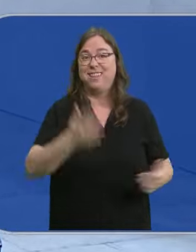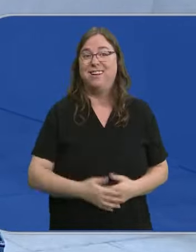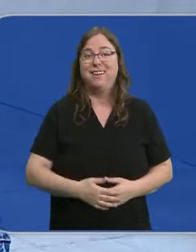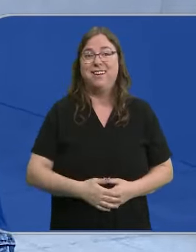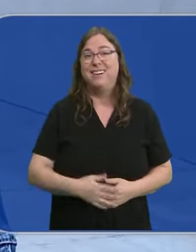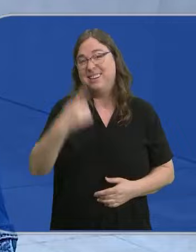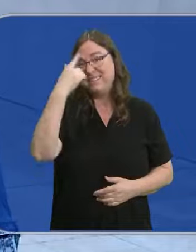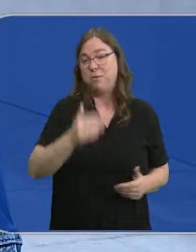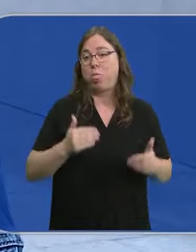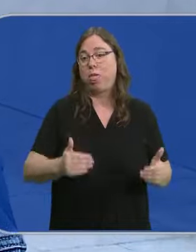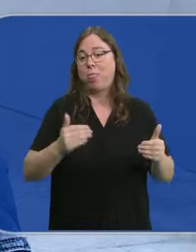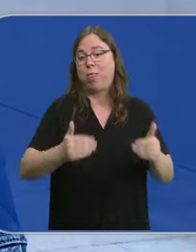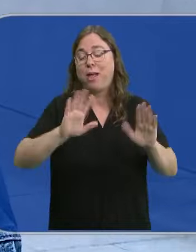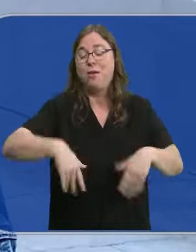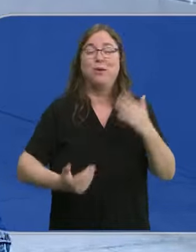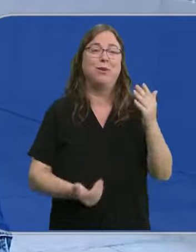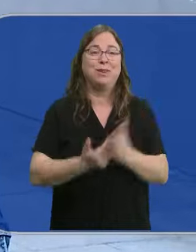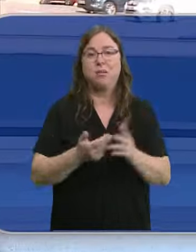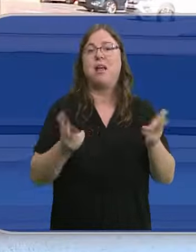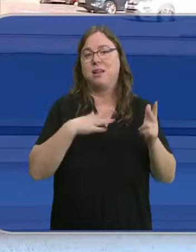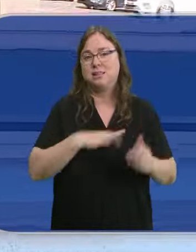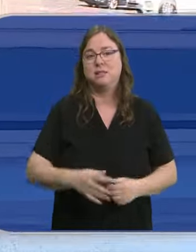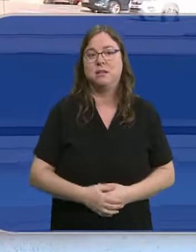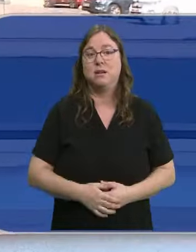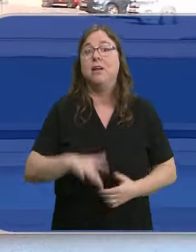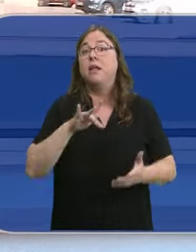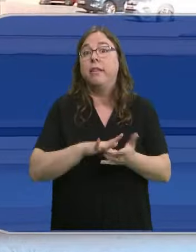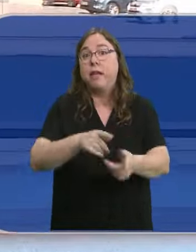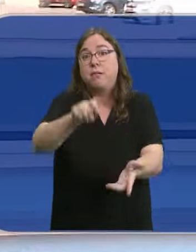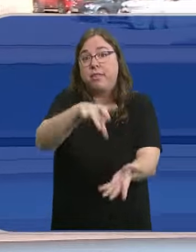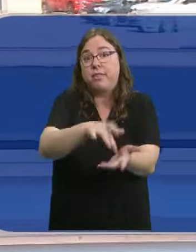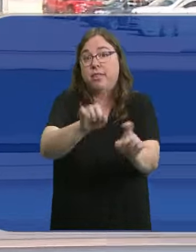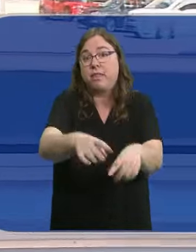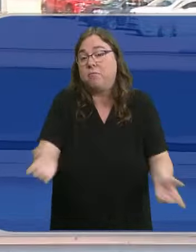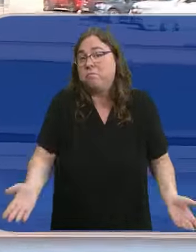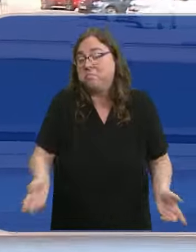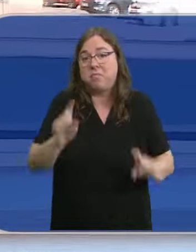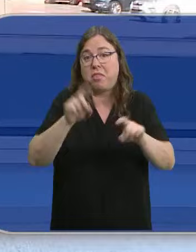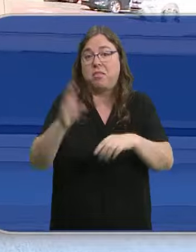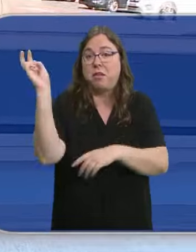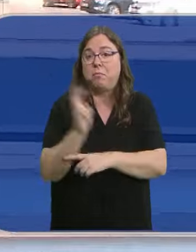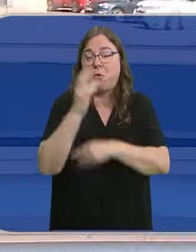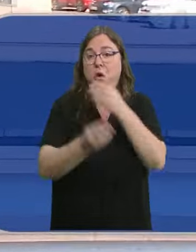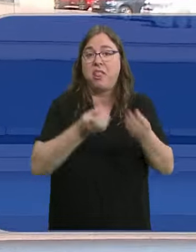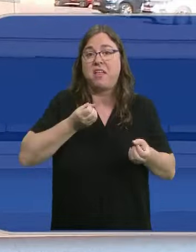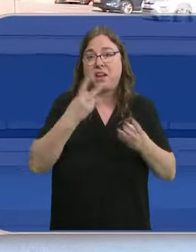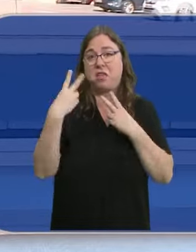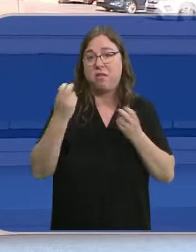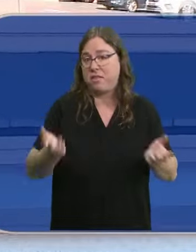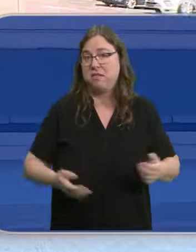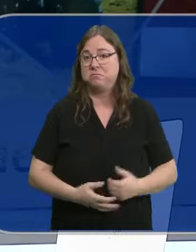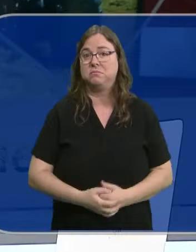que sabemos que siempre el último día está disponible. Era el día que me daban plazo, entonces he venido a hacer la declaración.